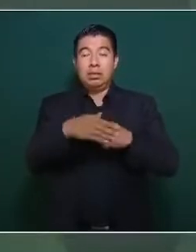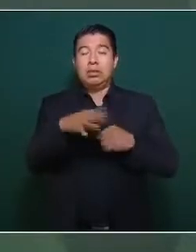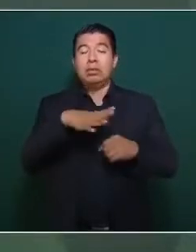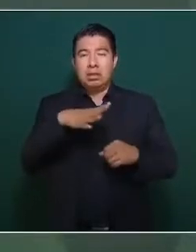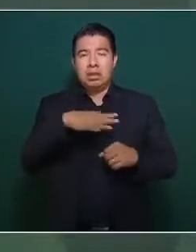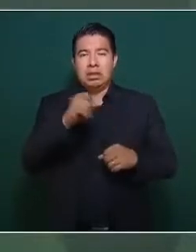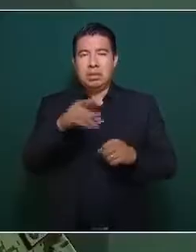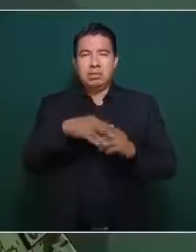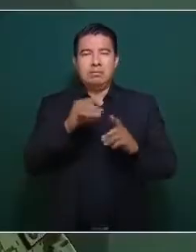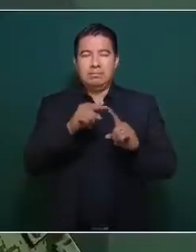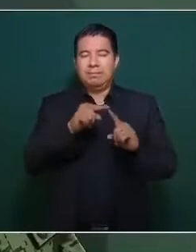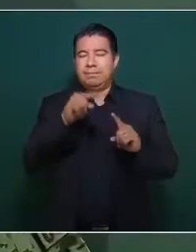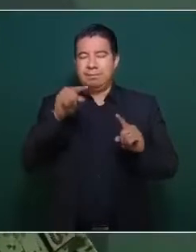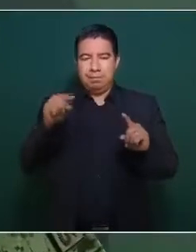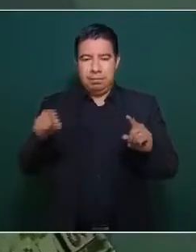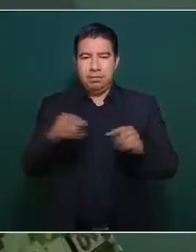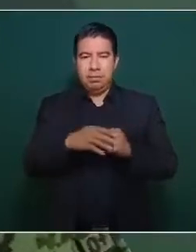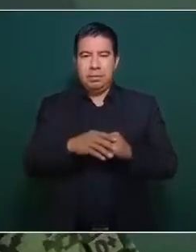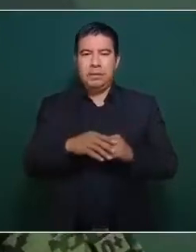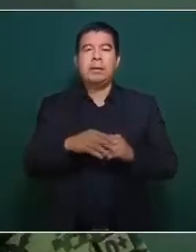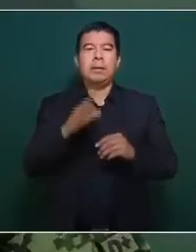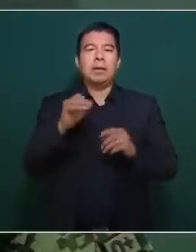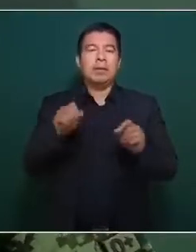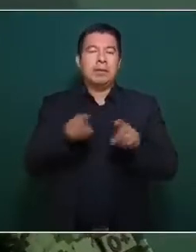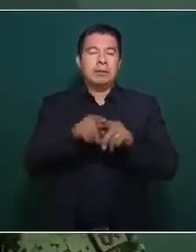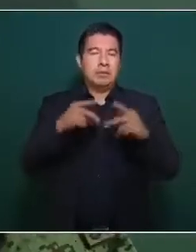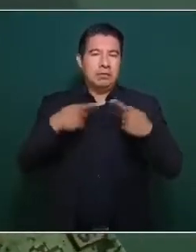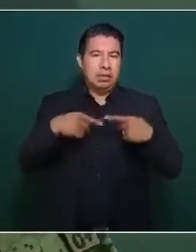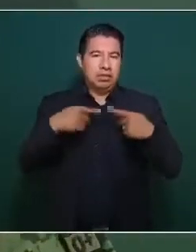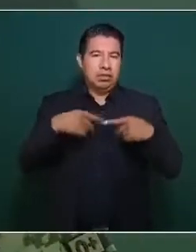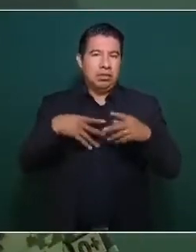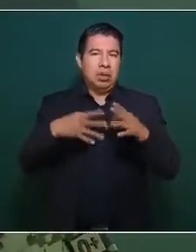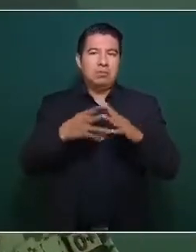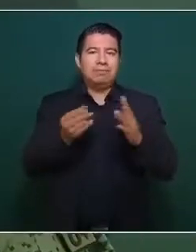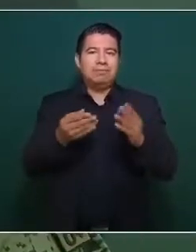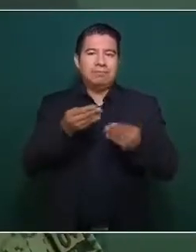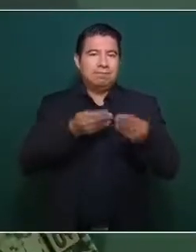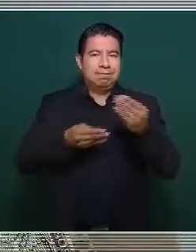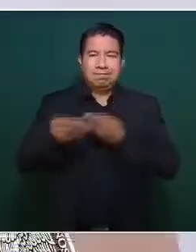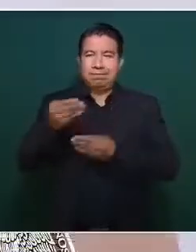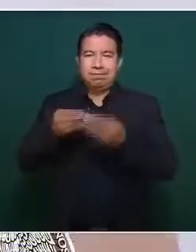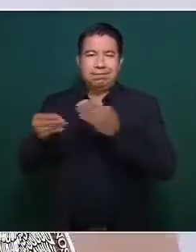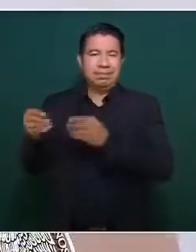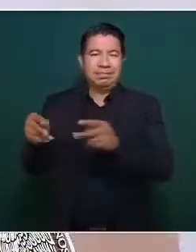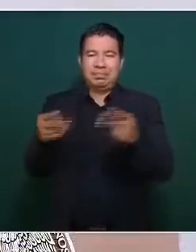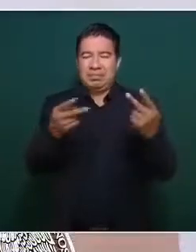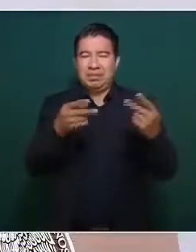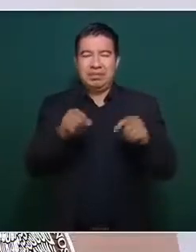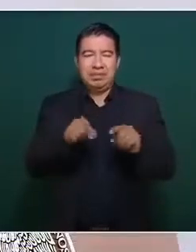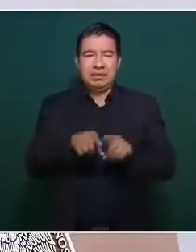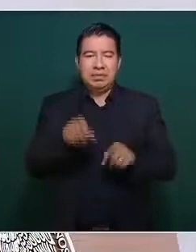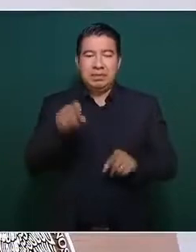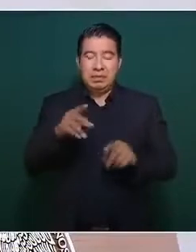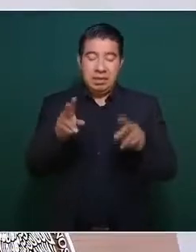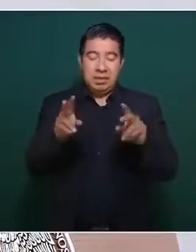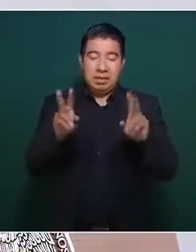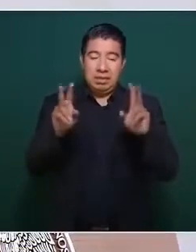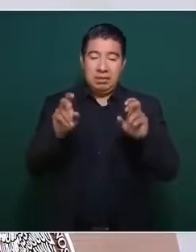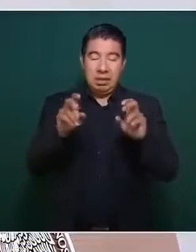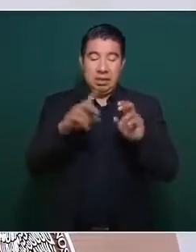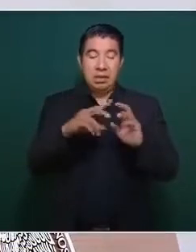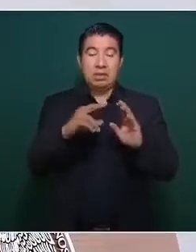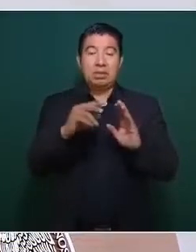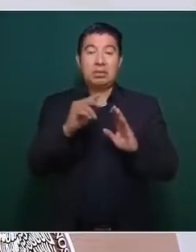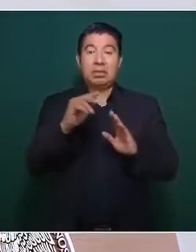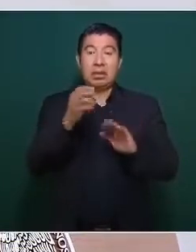tiene esa tendencia. La trata de personas, este delito, bueno, el Estado ocupa el